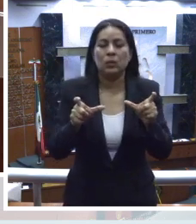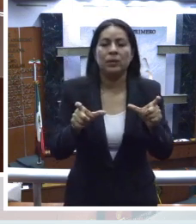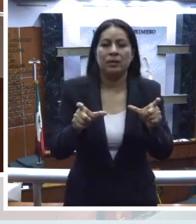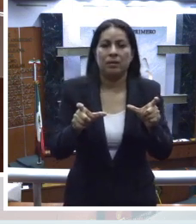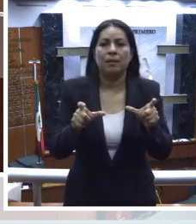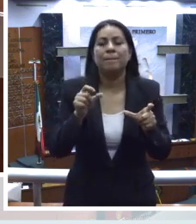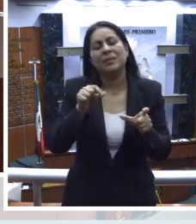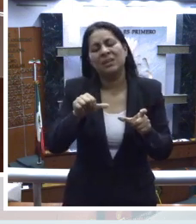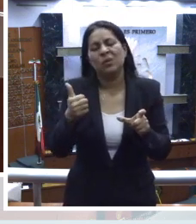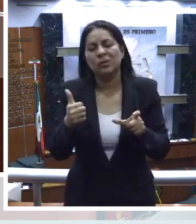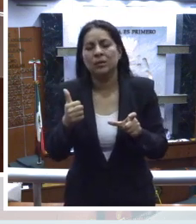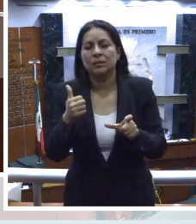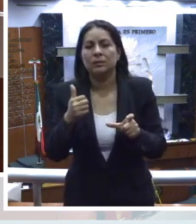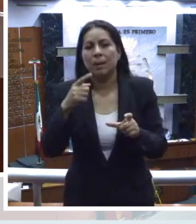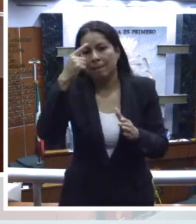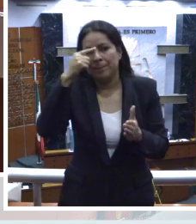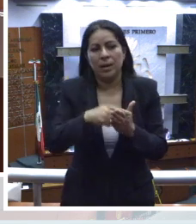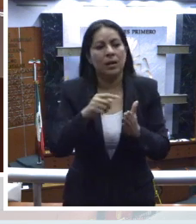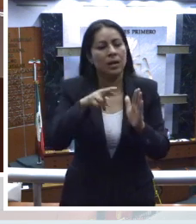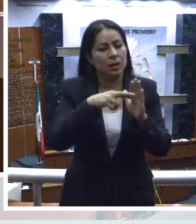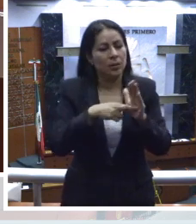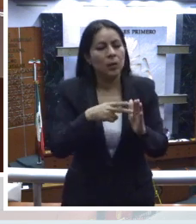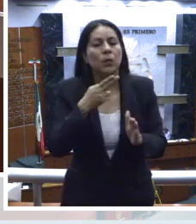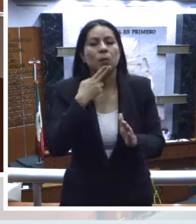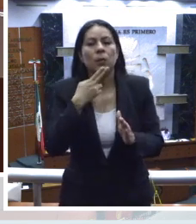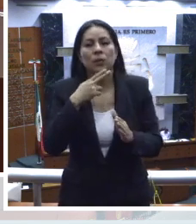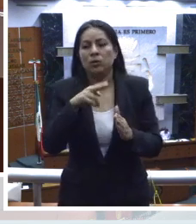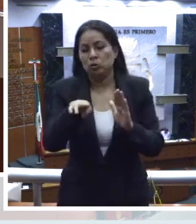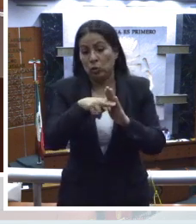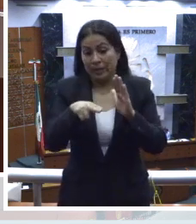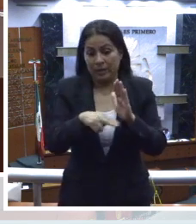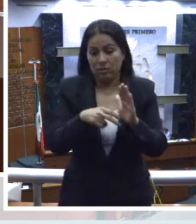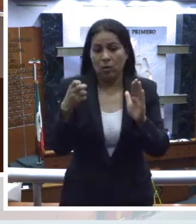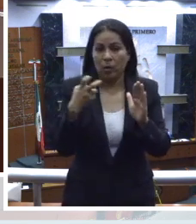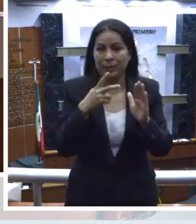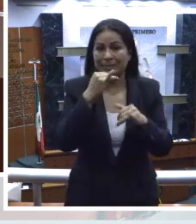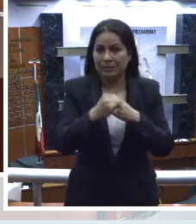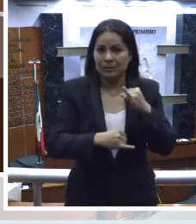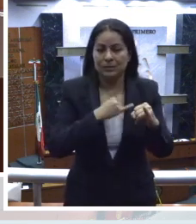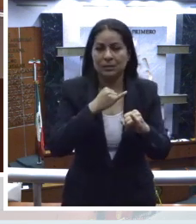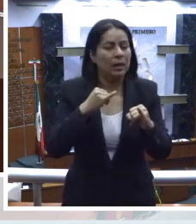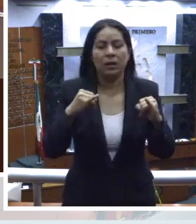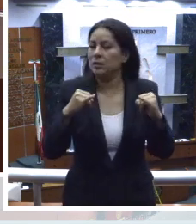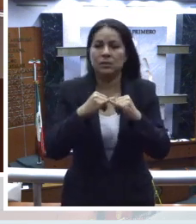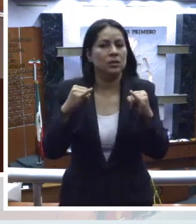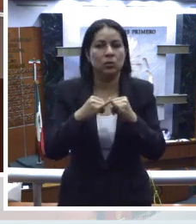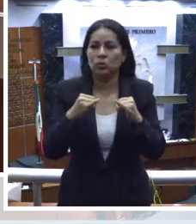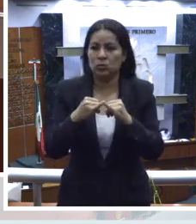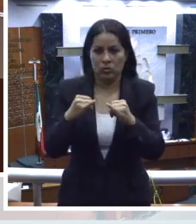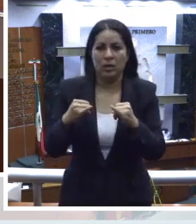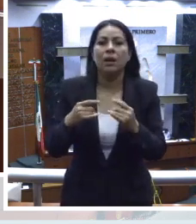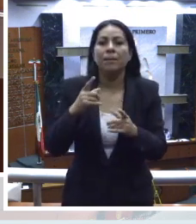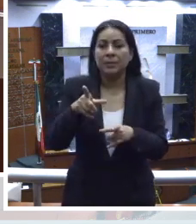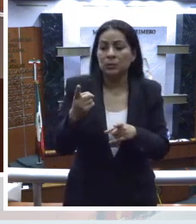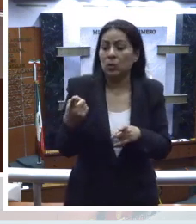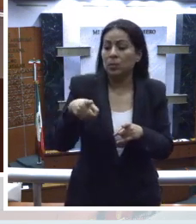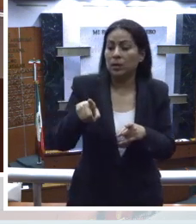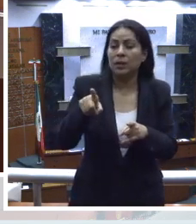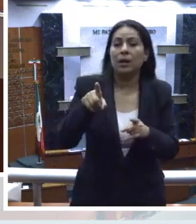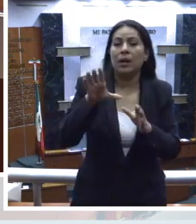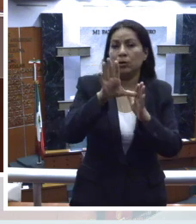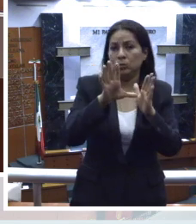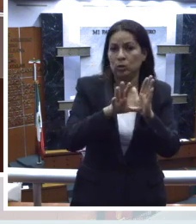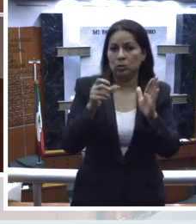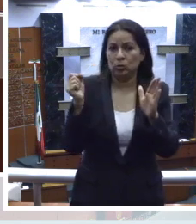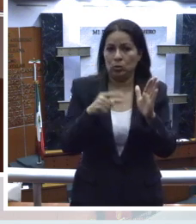entre otras, para que la reglamentación y funcionamiento normativo e institucional armonizado con lo que mandata la Carta